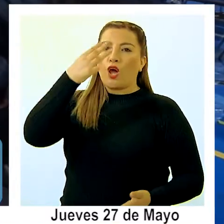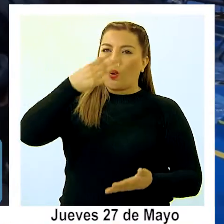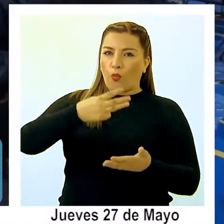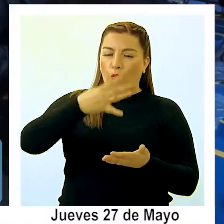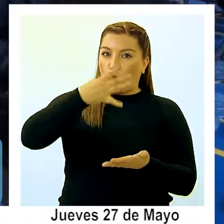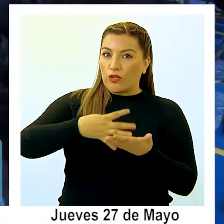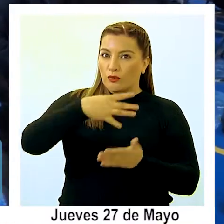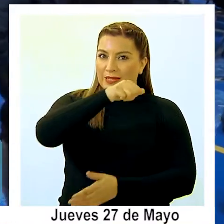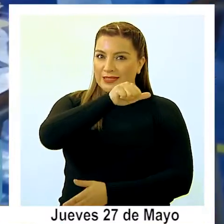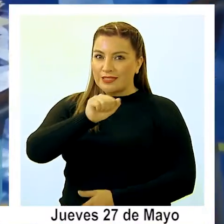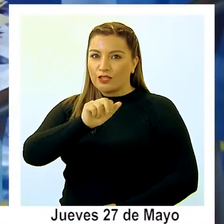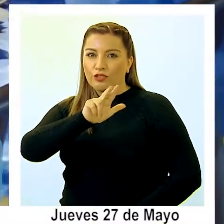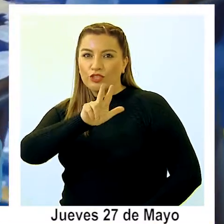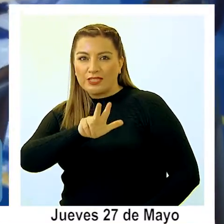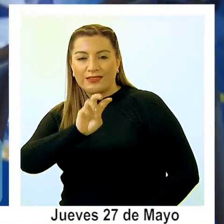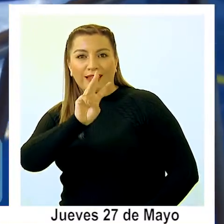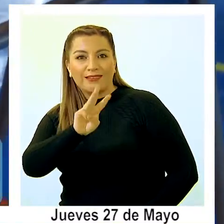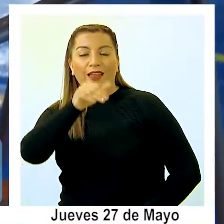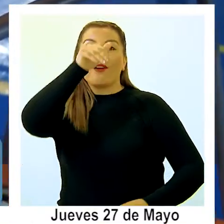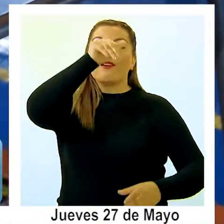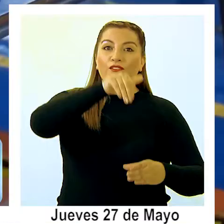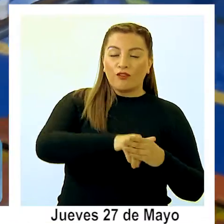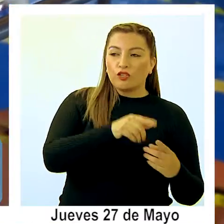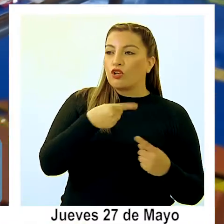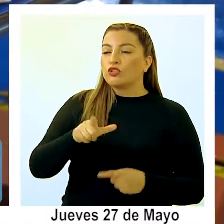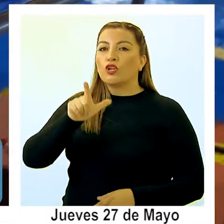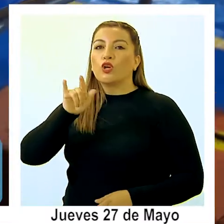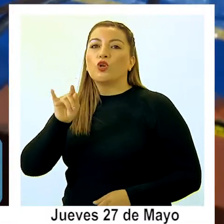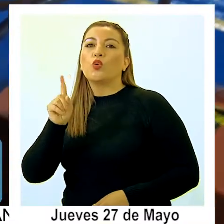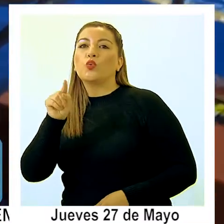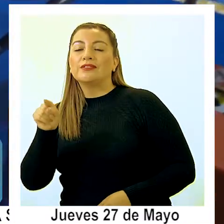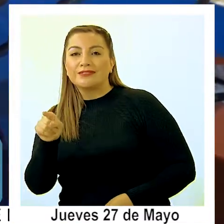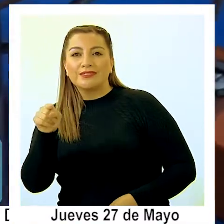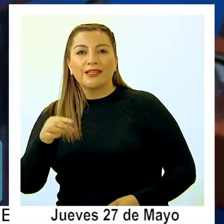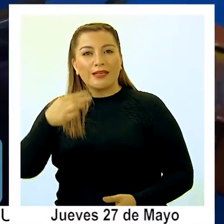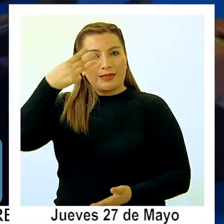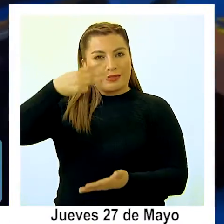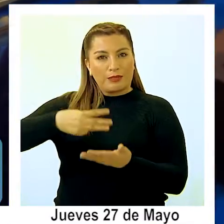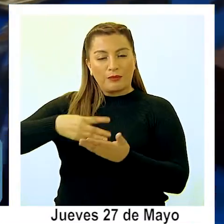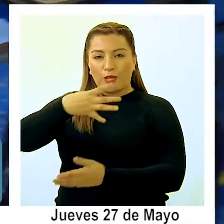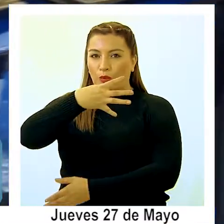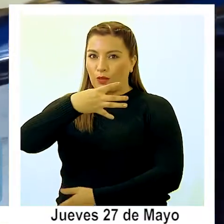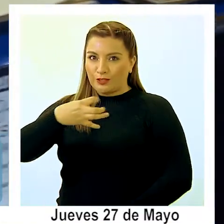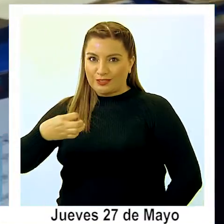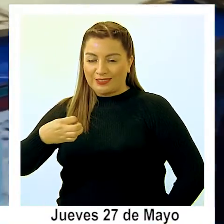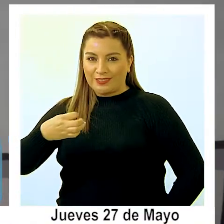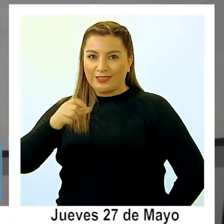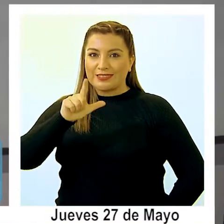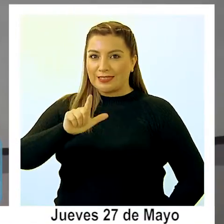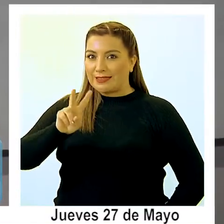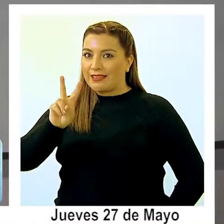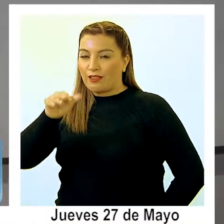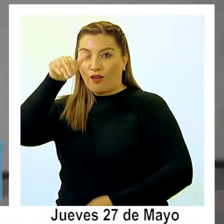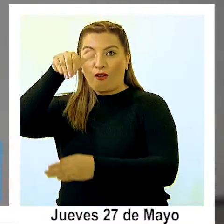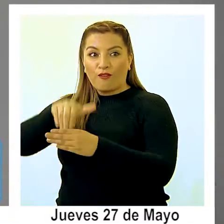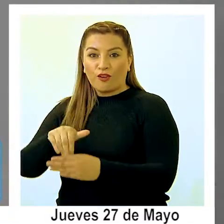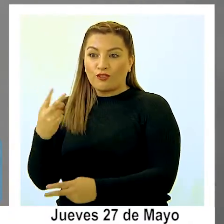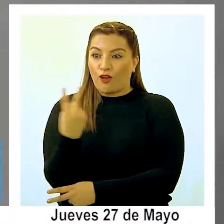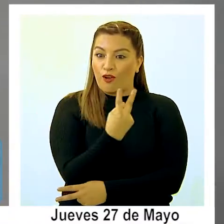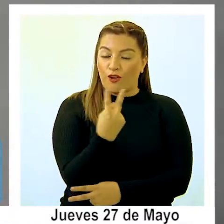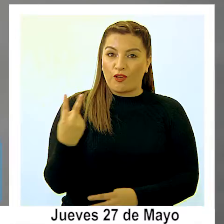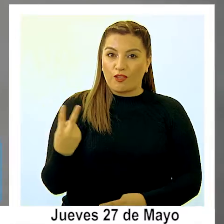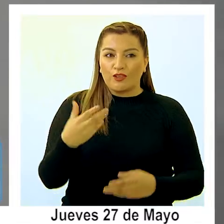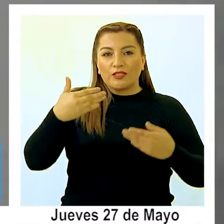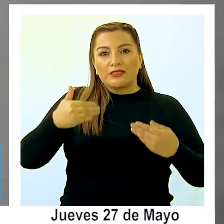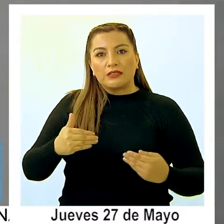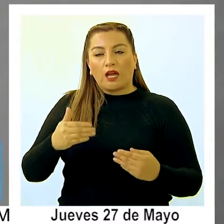.683 votos y Luis Patricio Ríos con 3.472 están